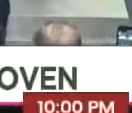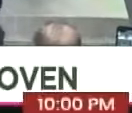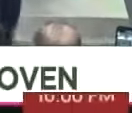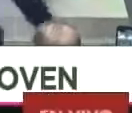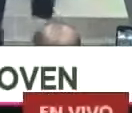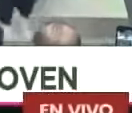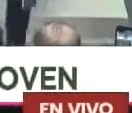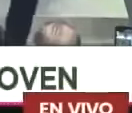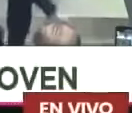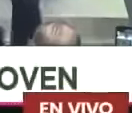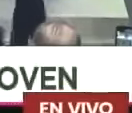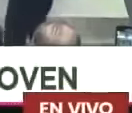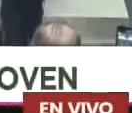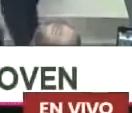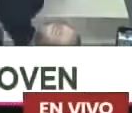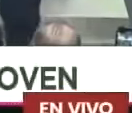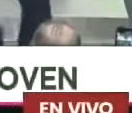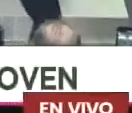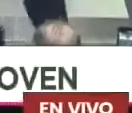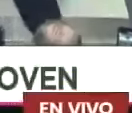Juanito Alimaña.